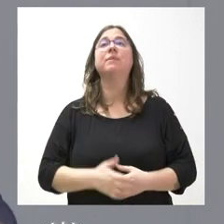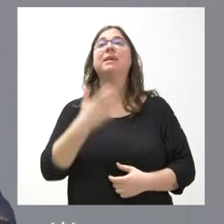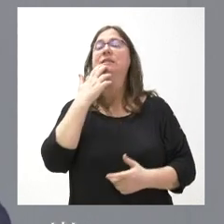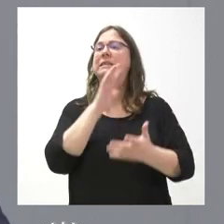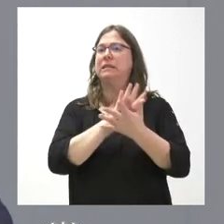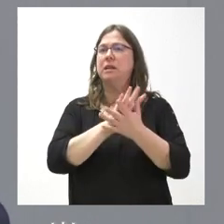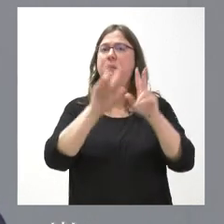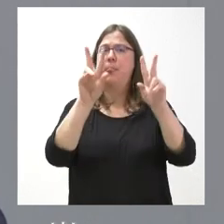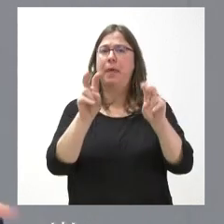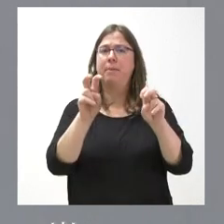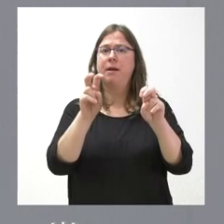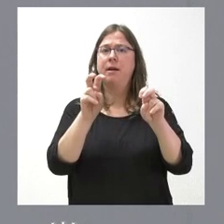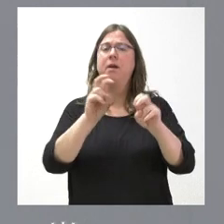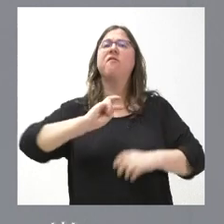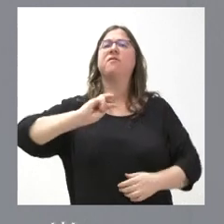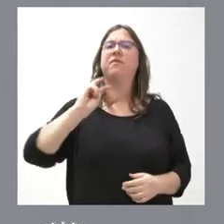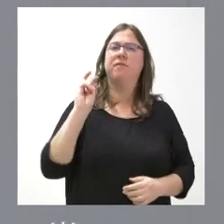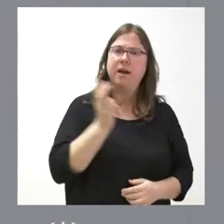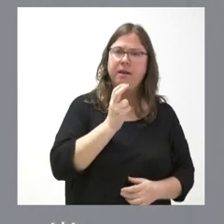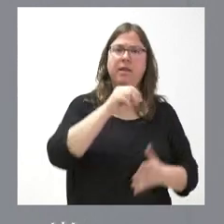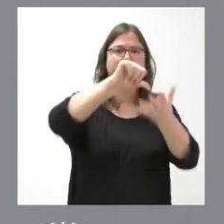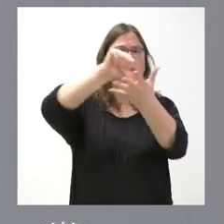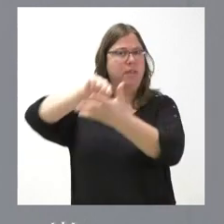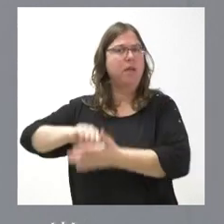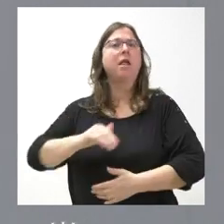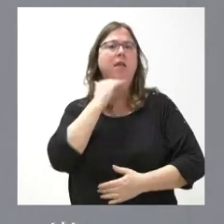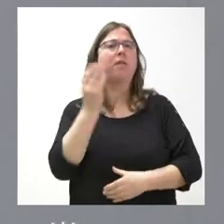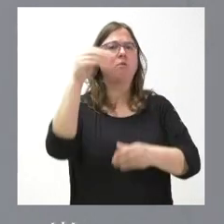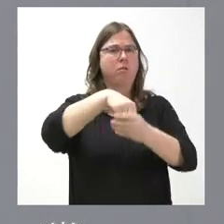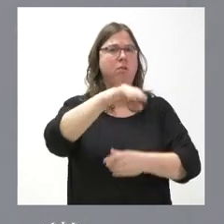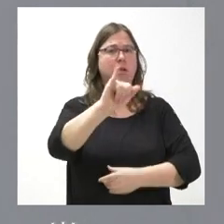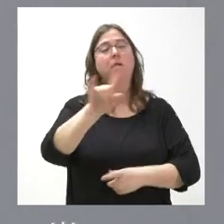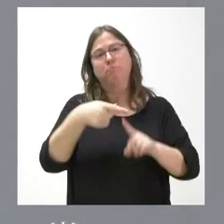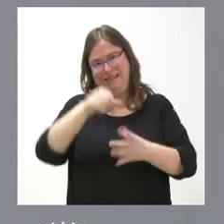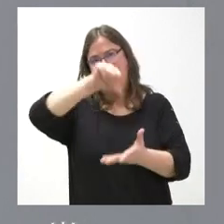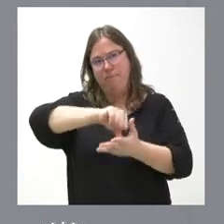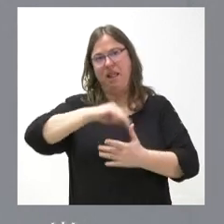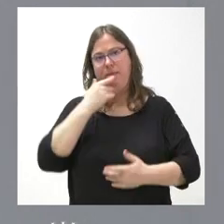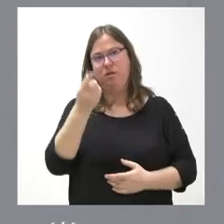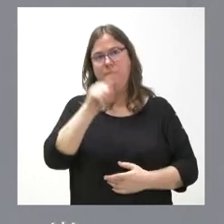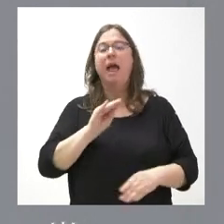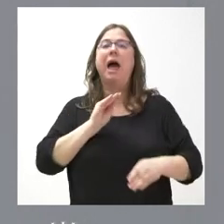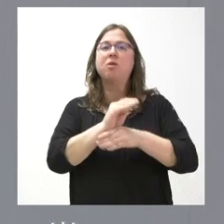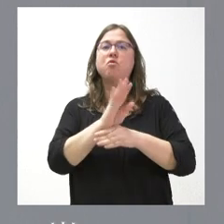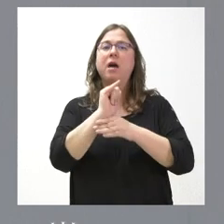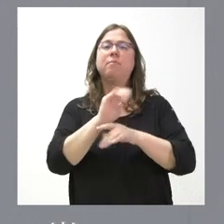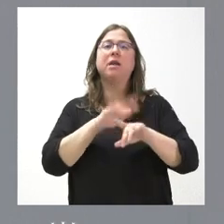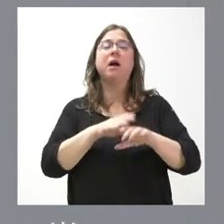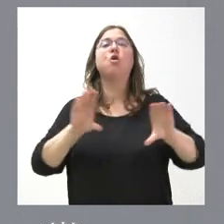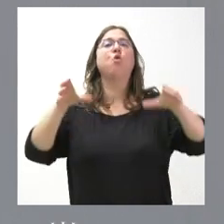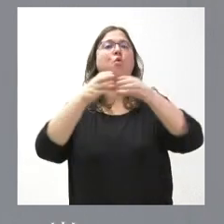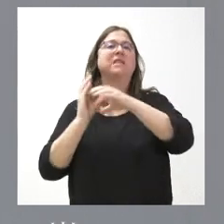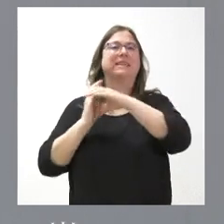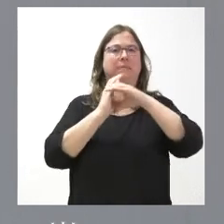en torno a que hay varias localidades de Zamora y, lógicamente, la capital, que tienen esta ayuda para su Junta Pro Semana Santa.